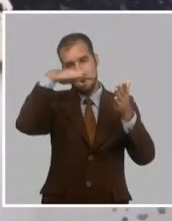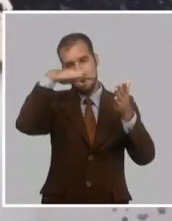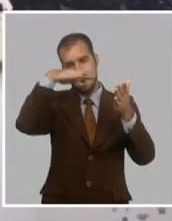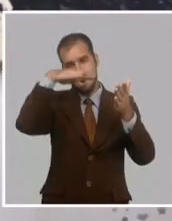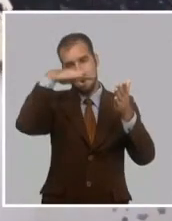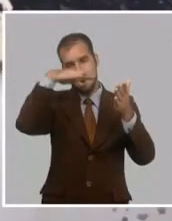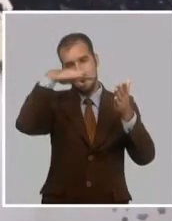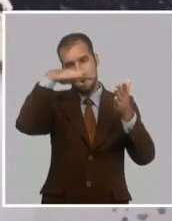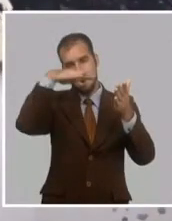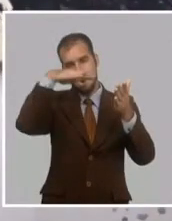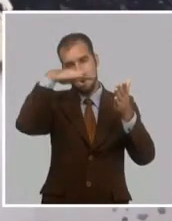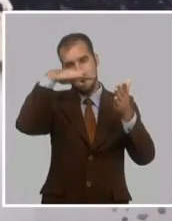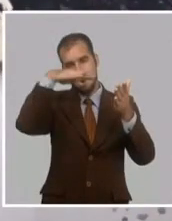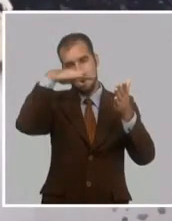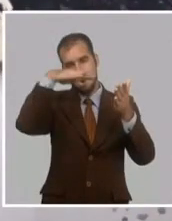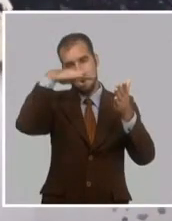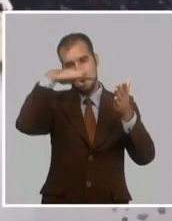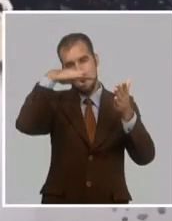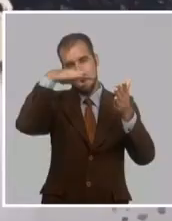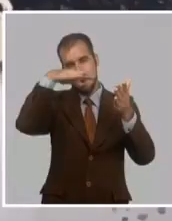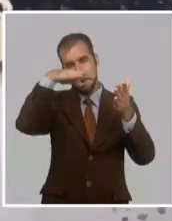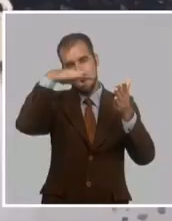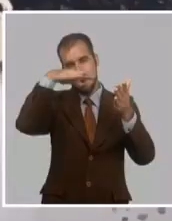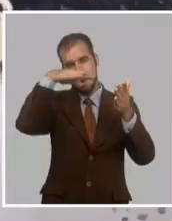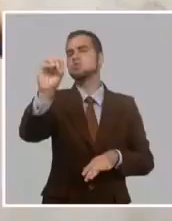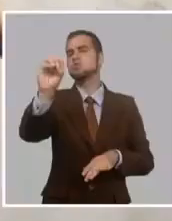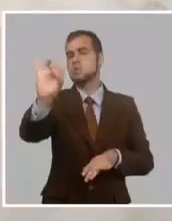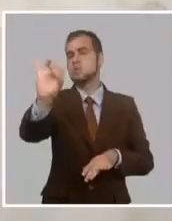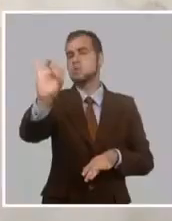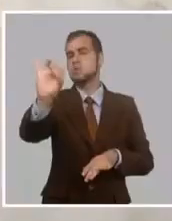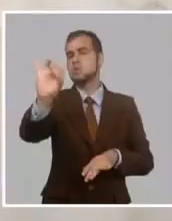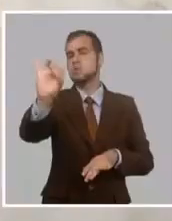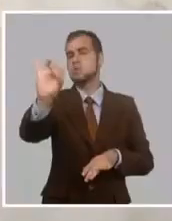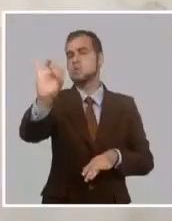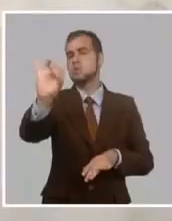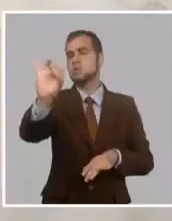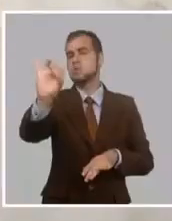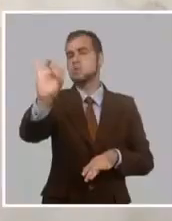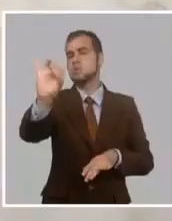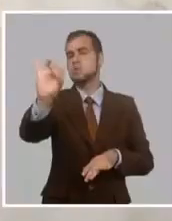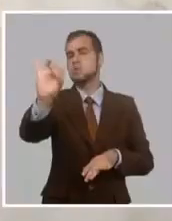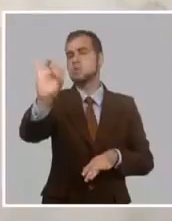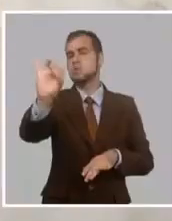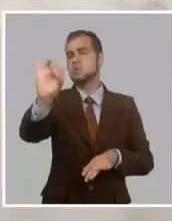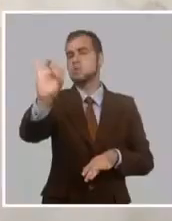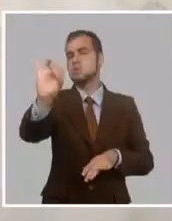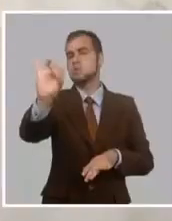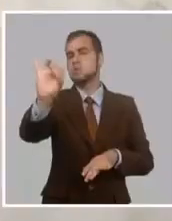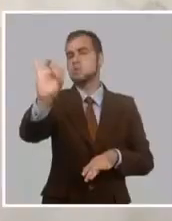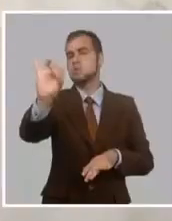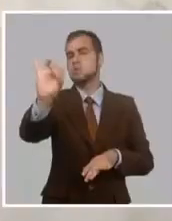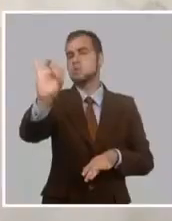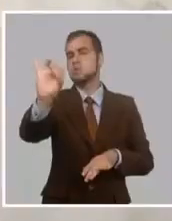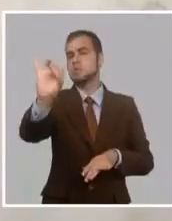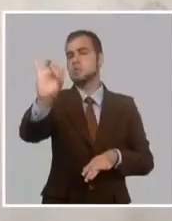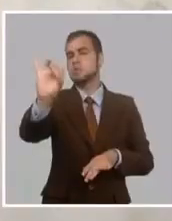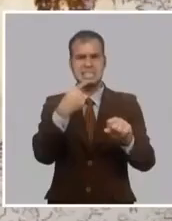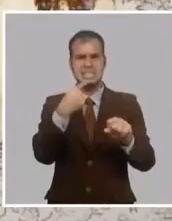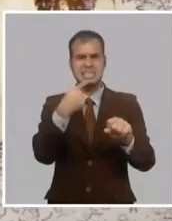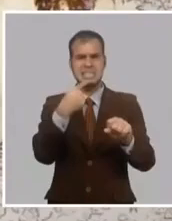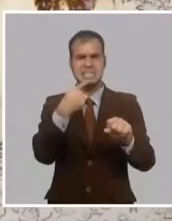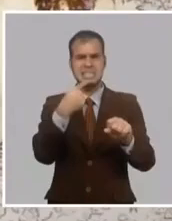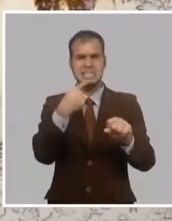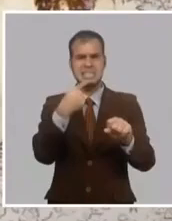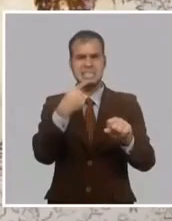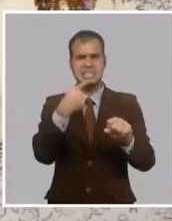En 1906, el gobierno interventor norteamericano dispuso la demolición de las galerías de